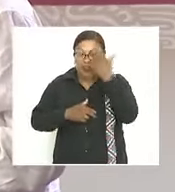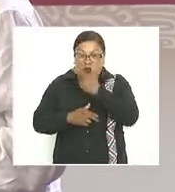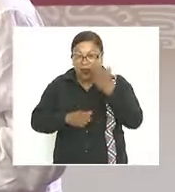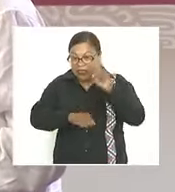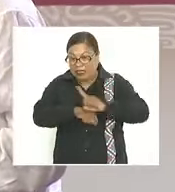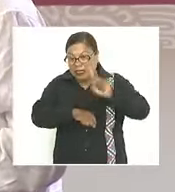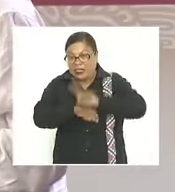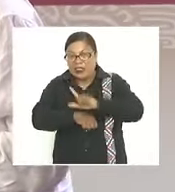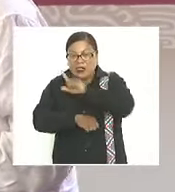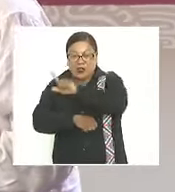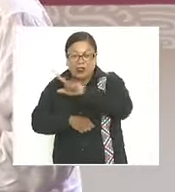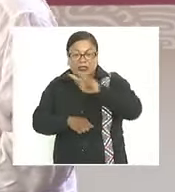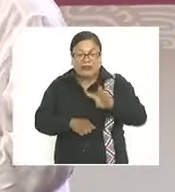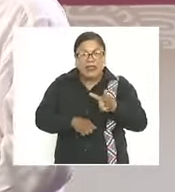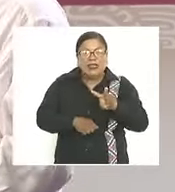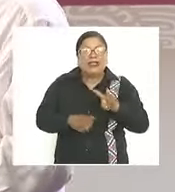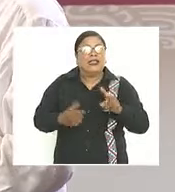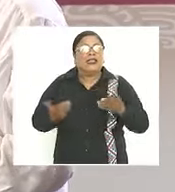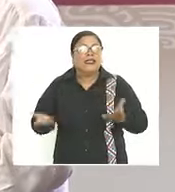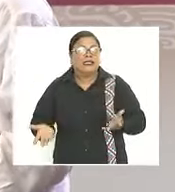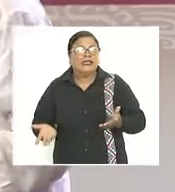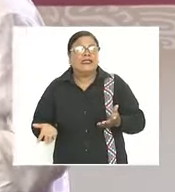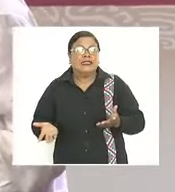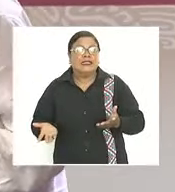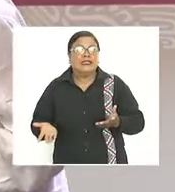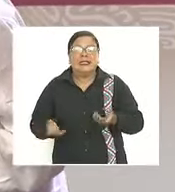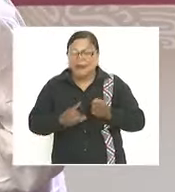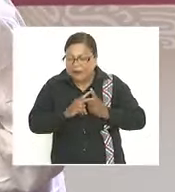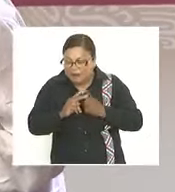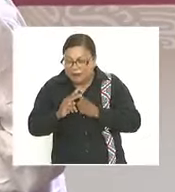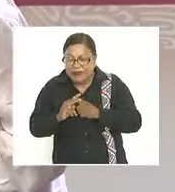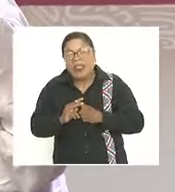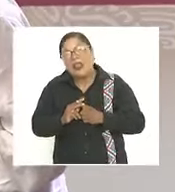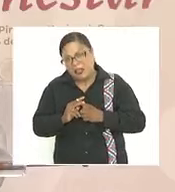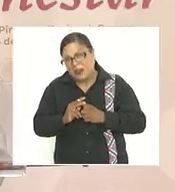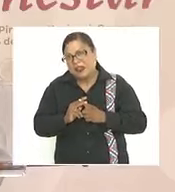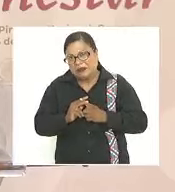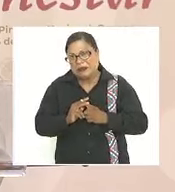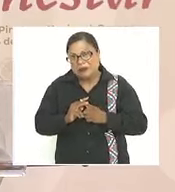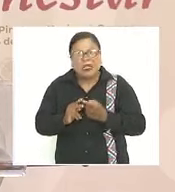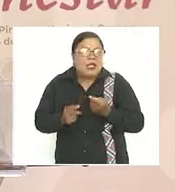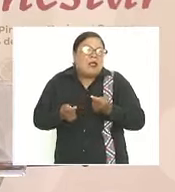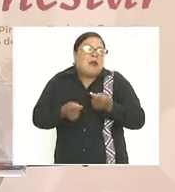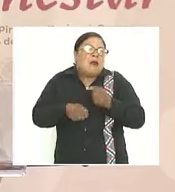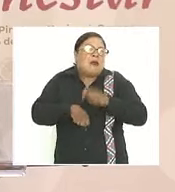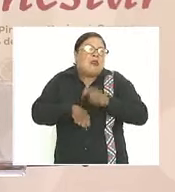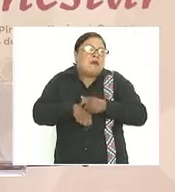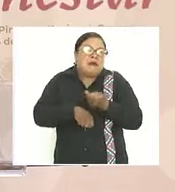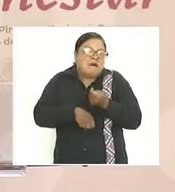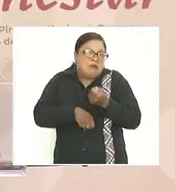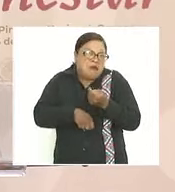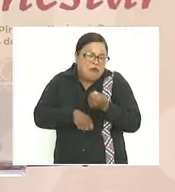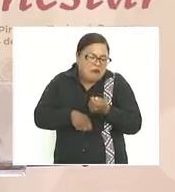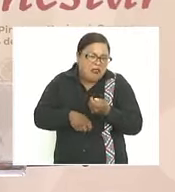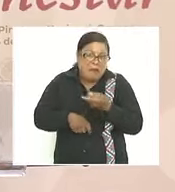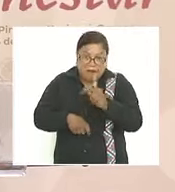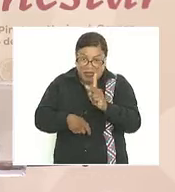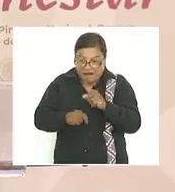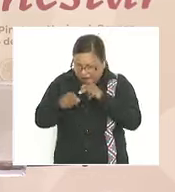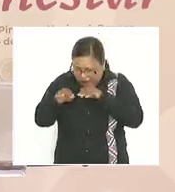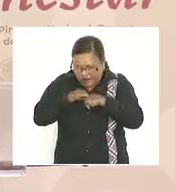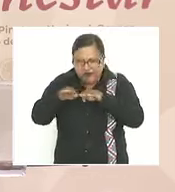de lunes a viernes pues entonces si es poco tiempo pero si se